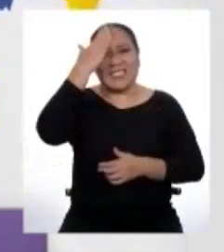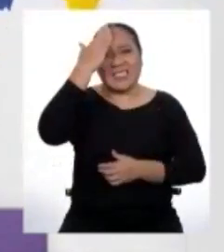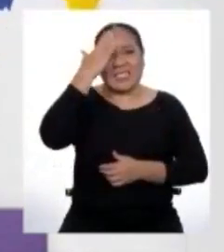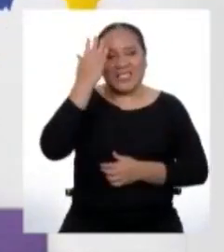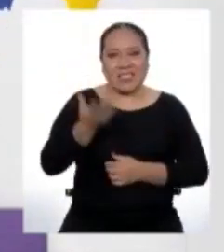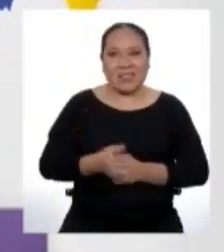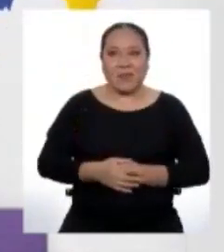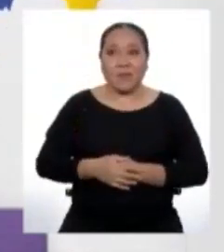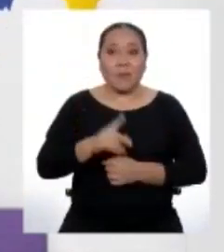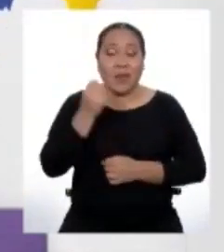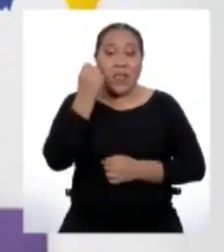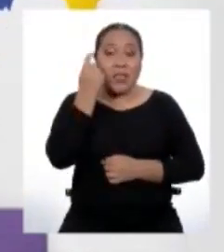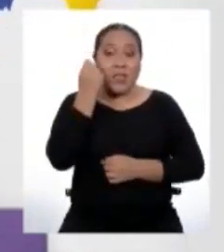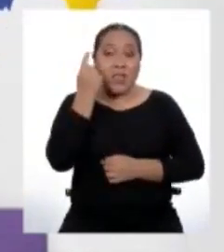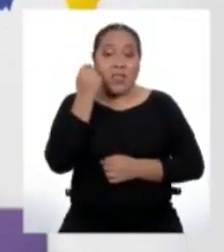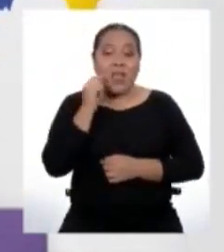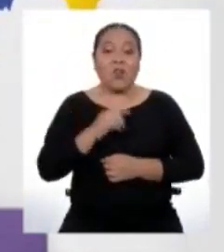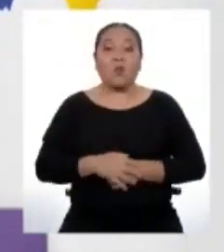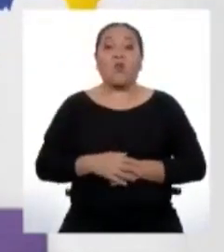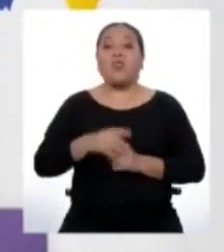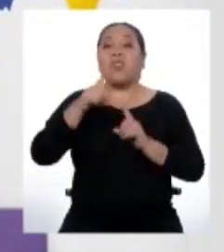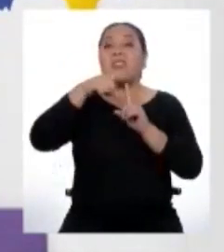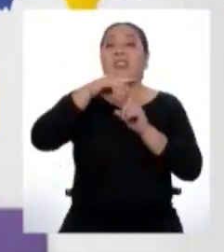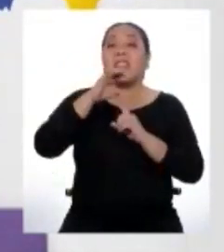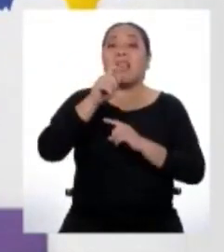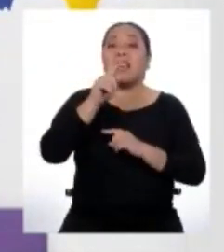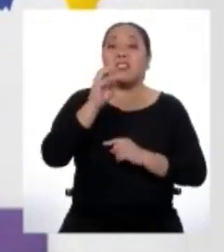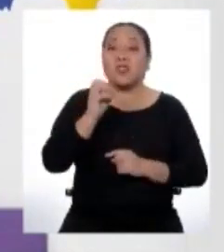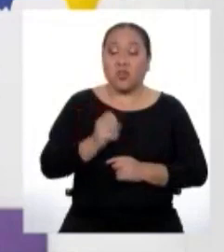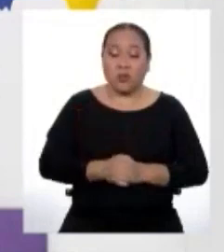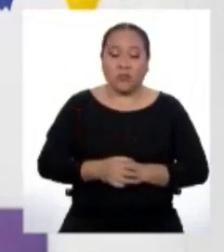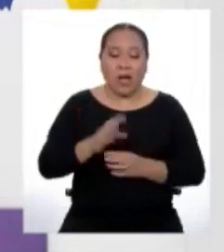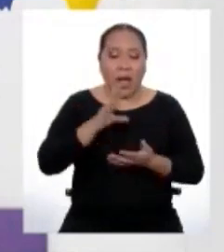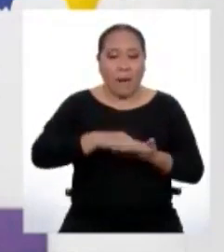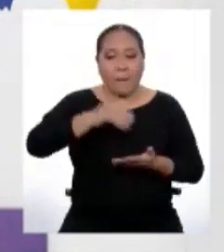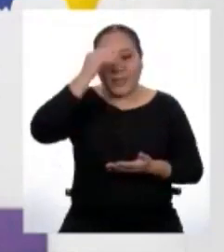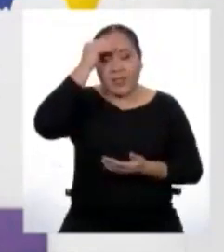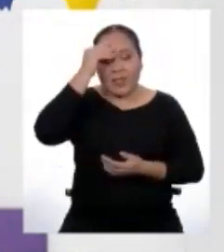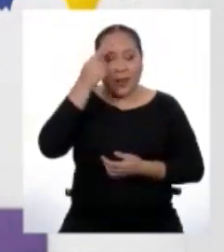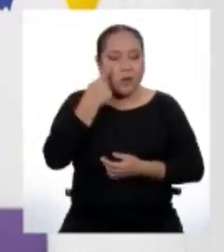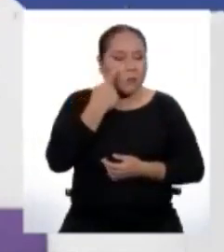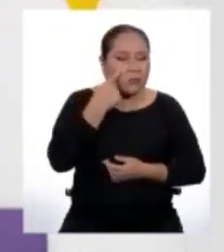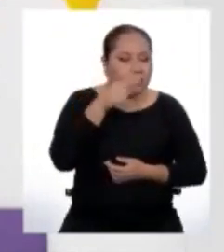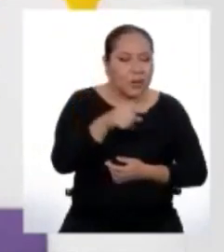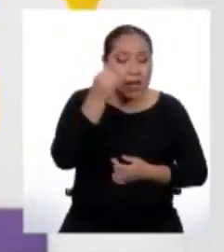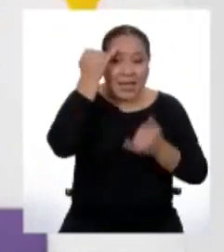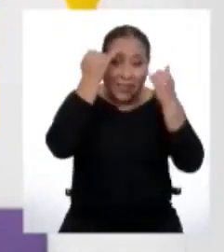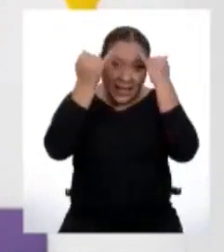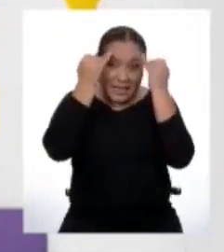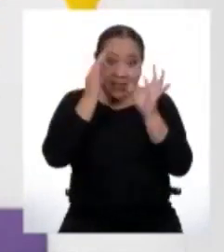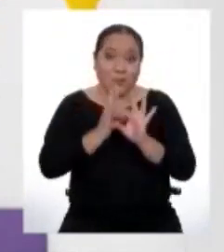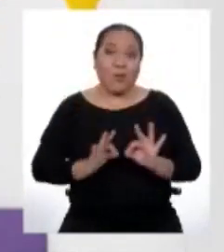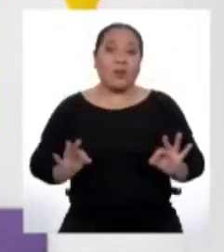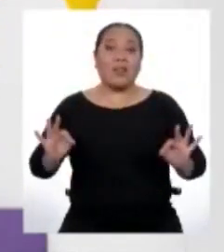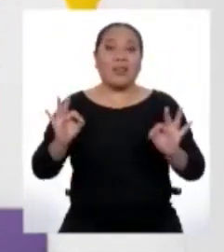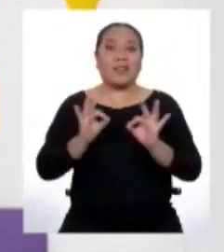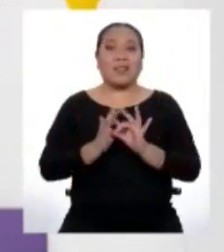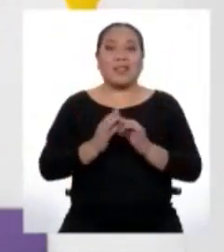sé qué vamos a hacer para comprender un texto. Primero, debemos aprender a reconocer las ideas importantes de este. ¿Qué te parece